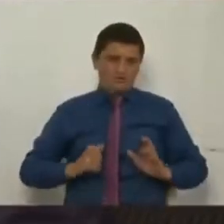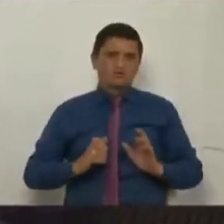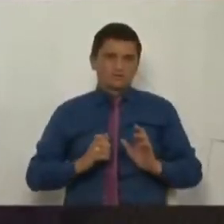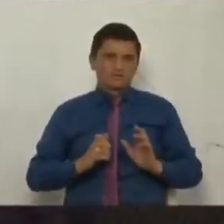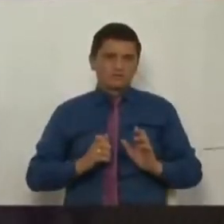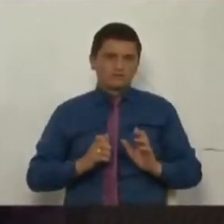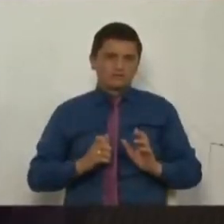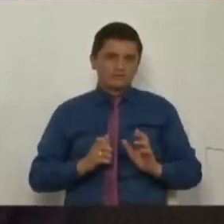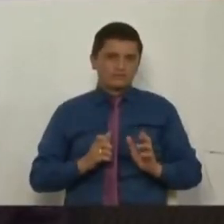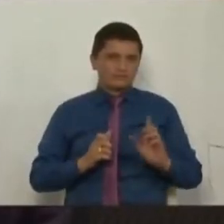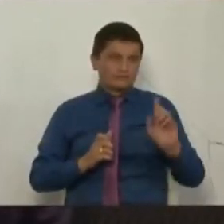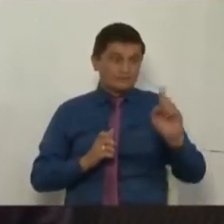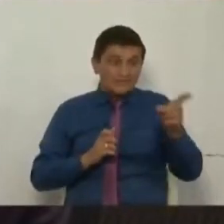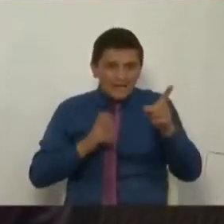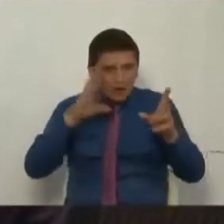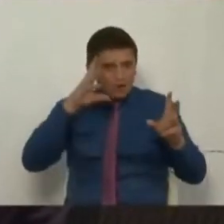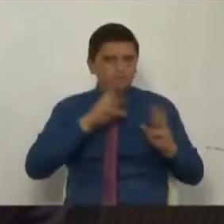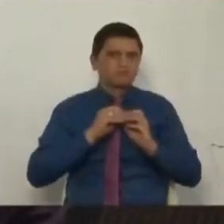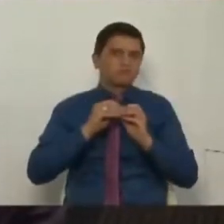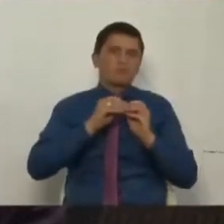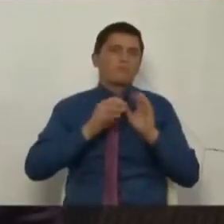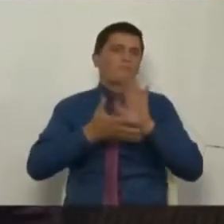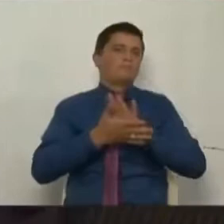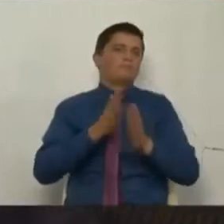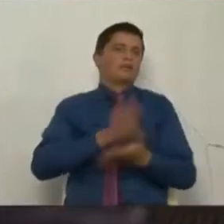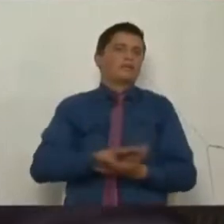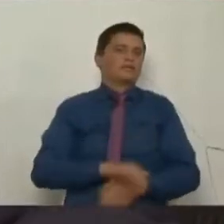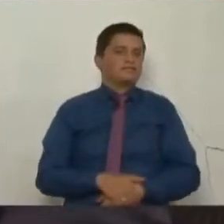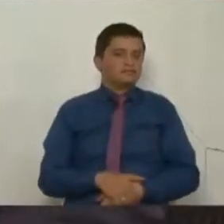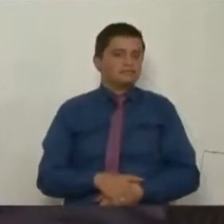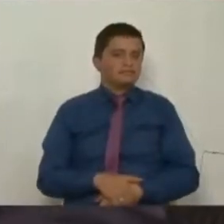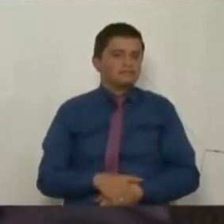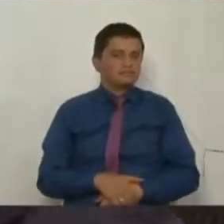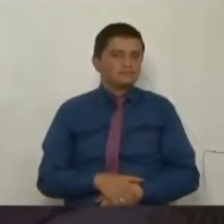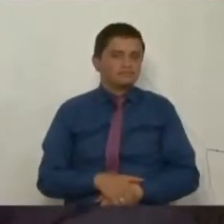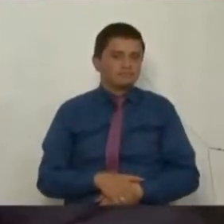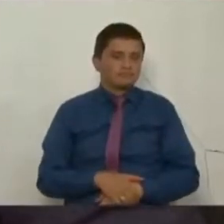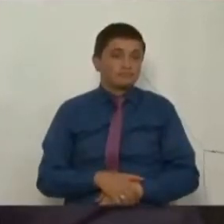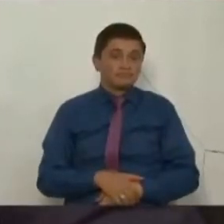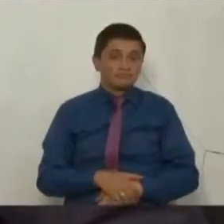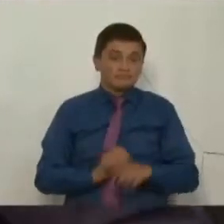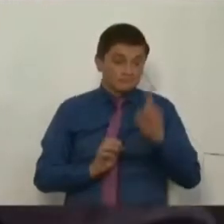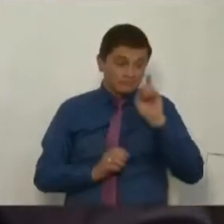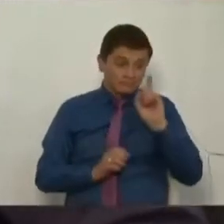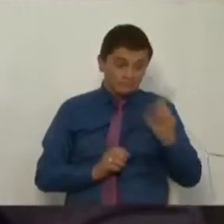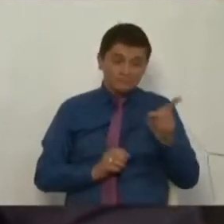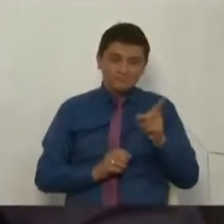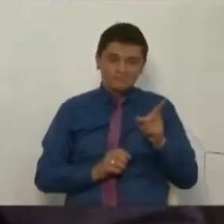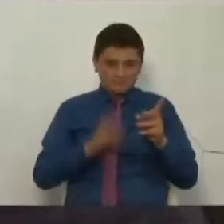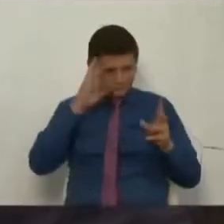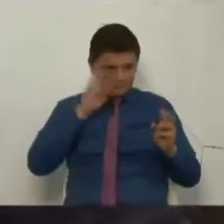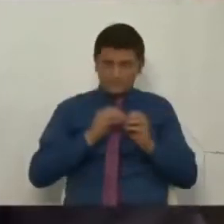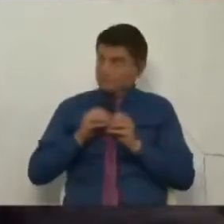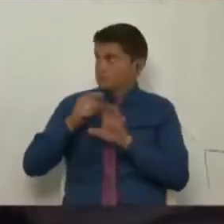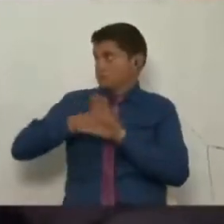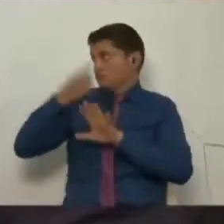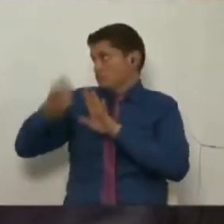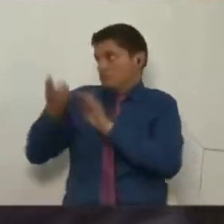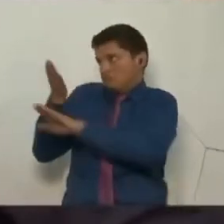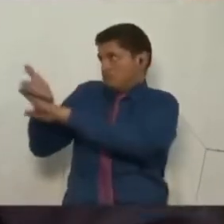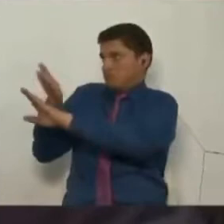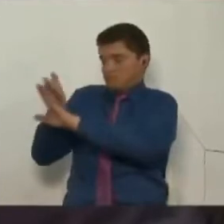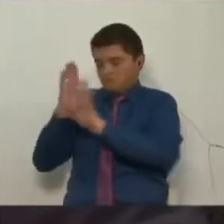Y ese es el acuerdo de paz. Y para ese acuerdo, señor presidente, yo le quiero plantear lo siguiente.